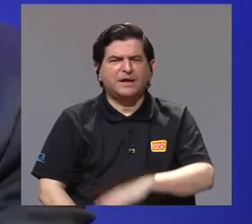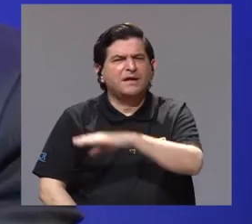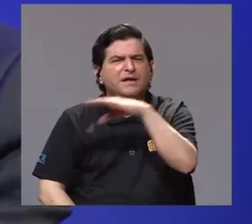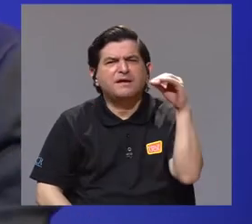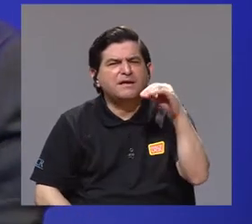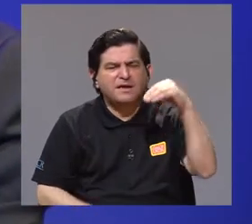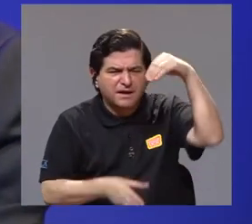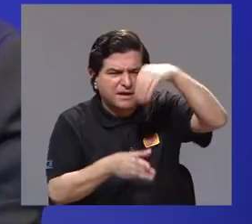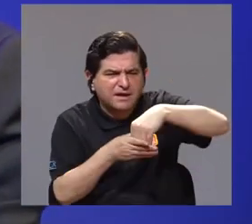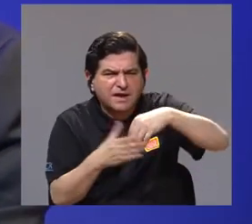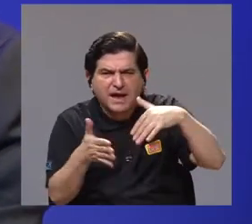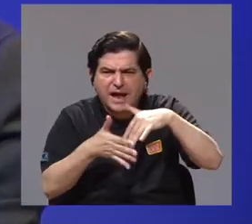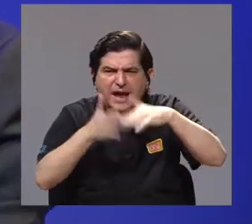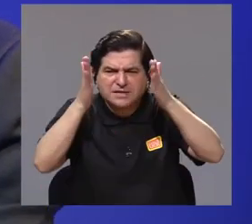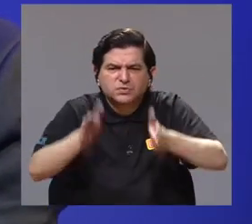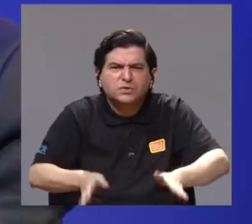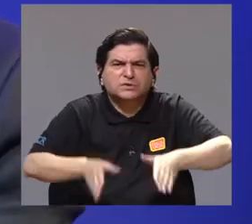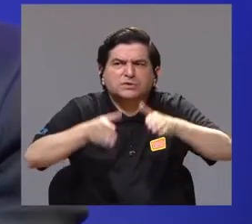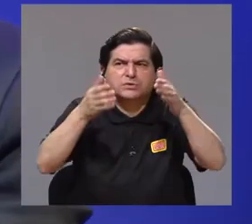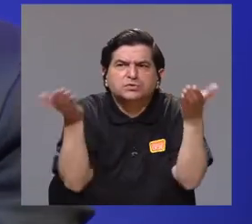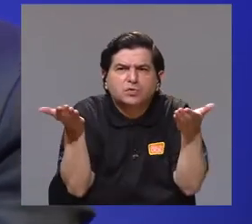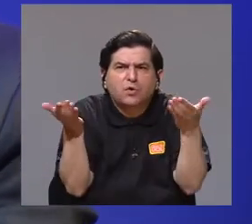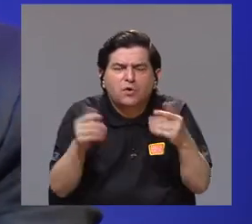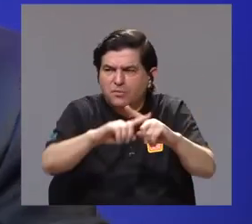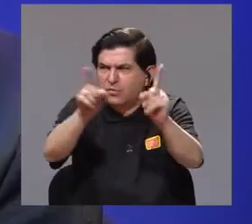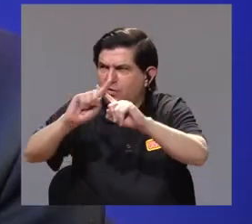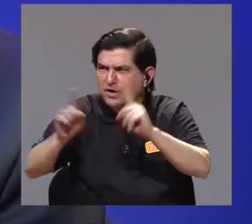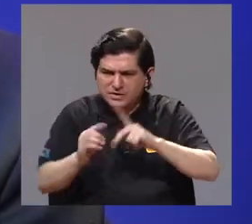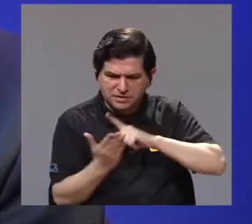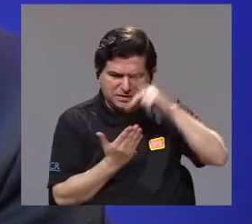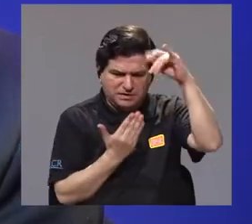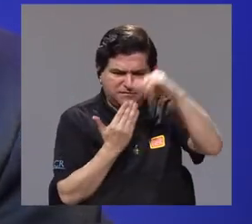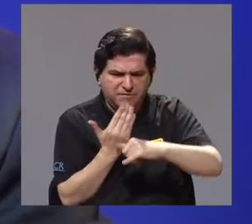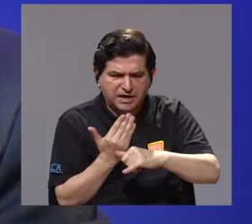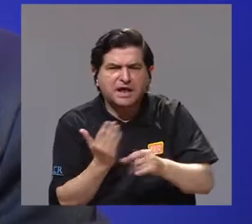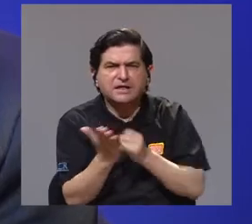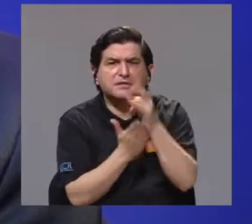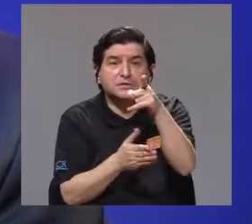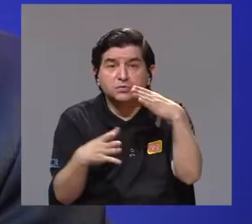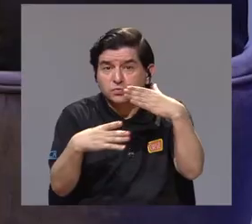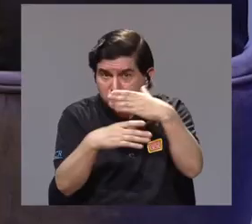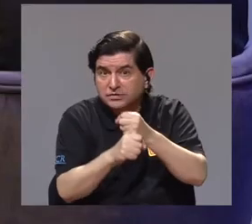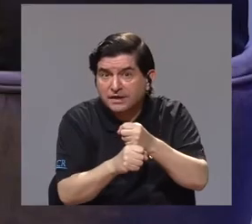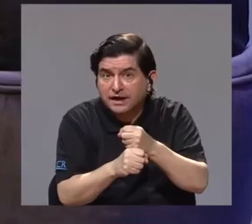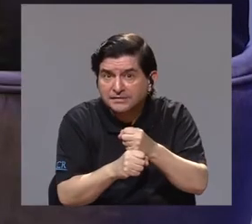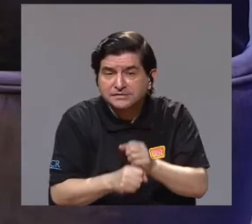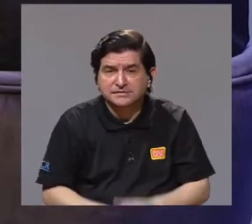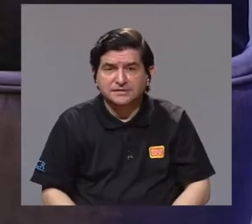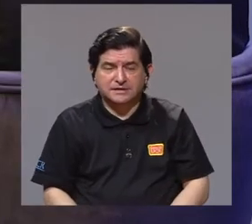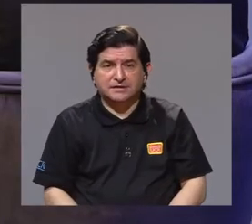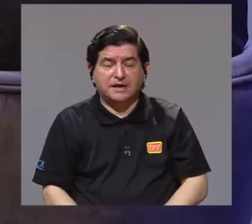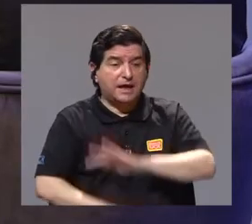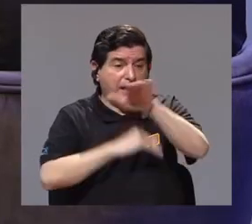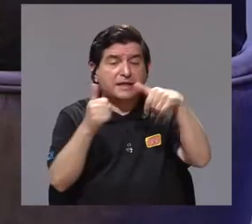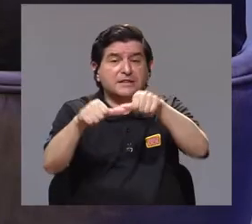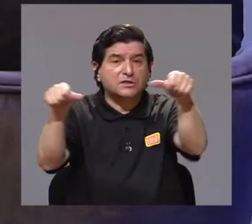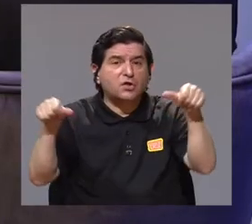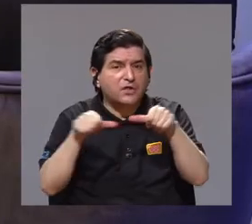Porque, ¿y cómo se involucran los estudiantes en estos diversos proyectos de investigación que ustedes desarrollan